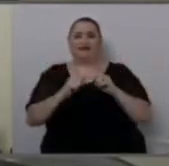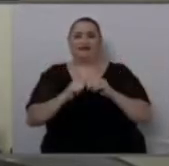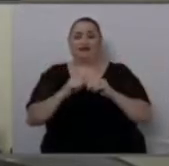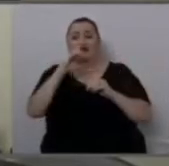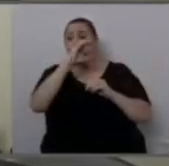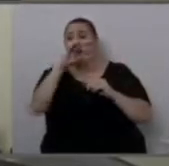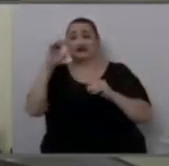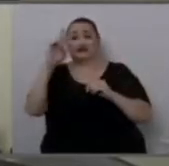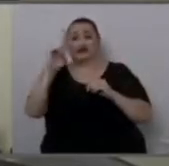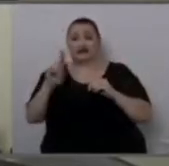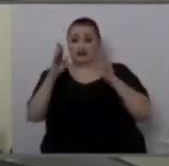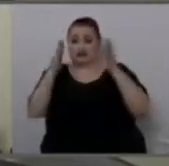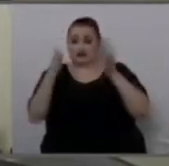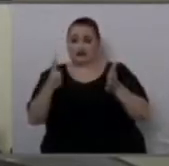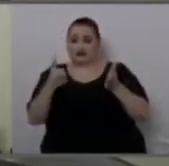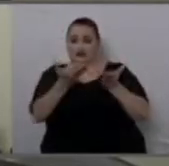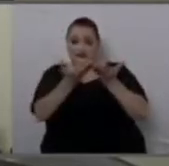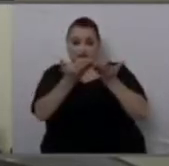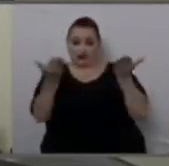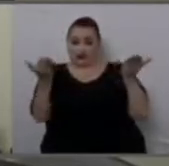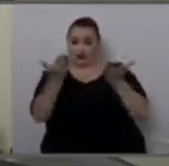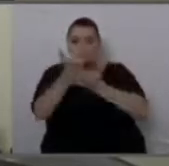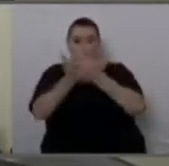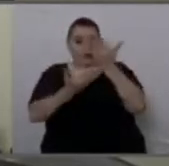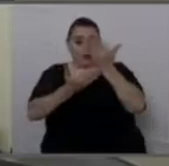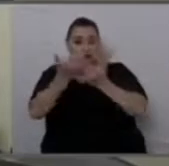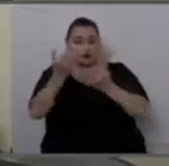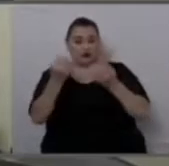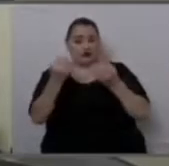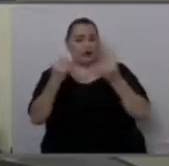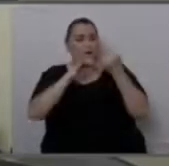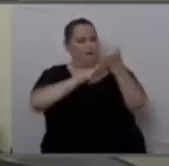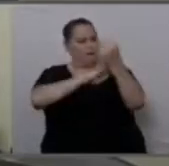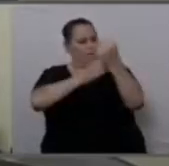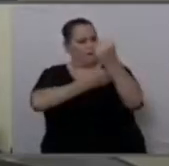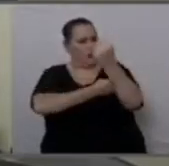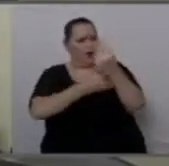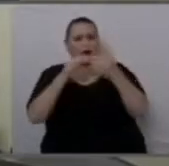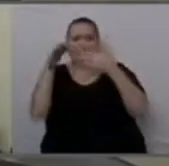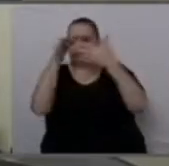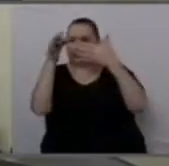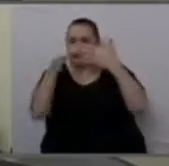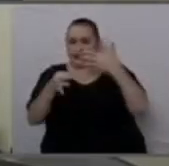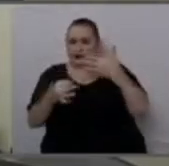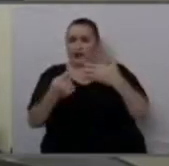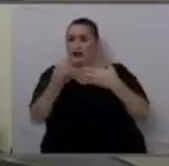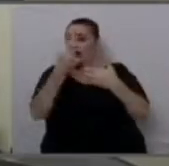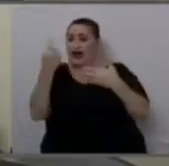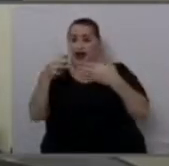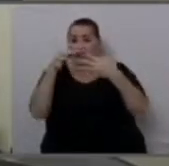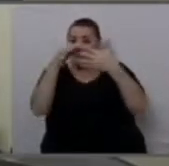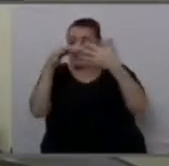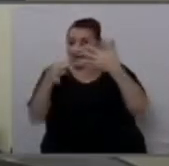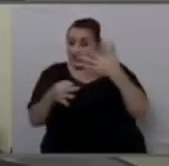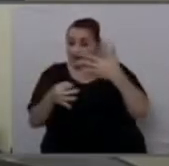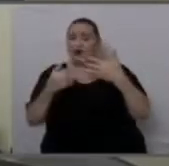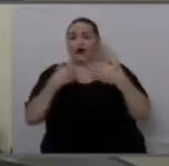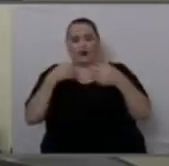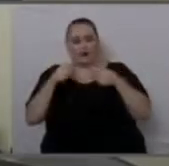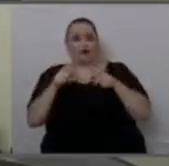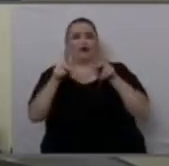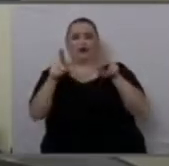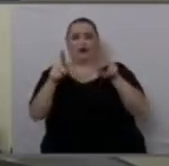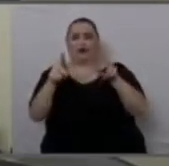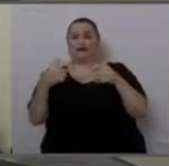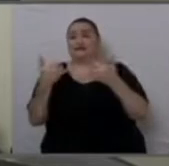Costarricenses, en sus manos está el poder de elegir y en cada elección hay una oportunidad. Llegó la